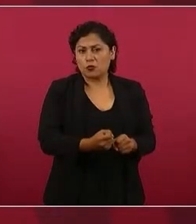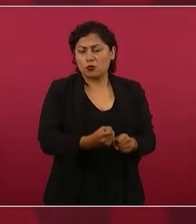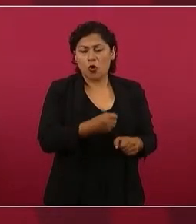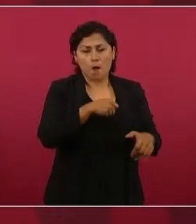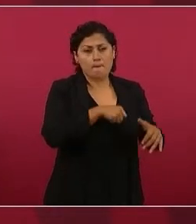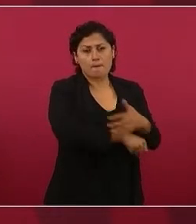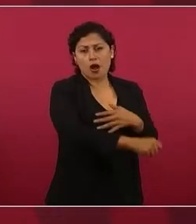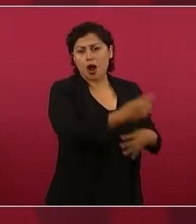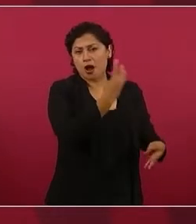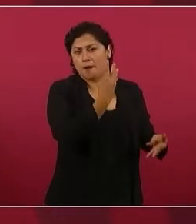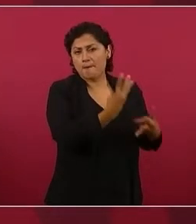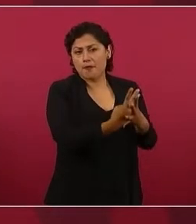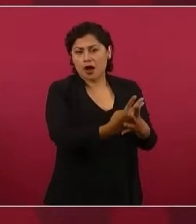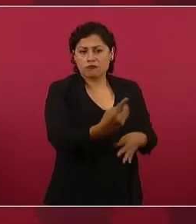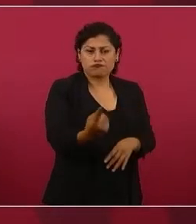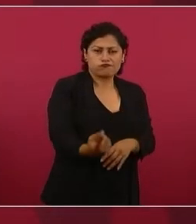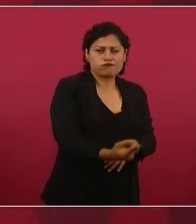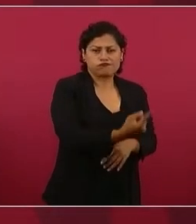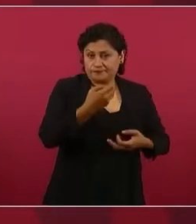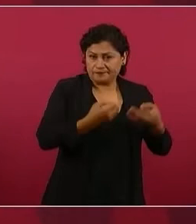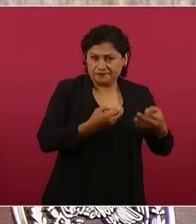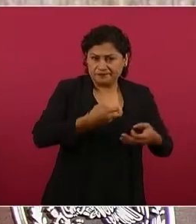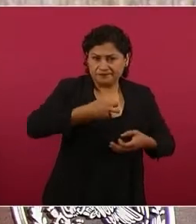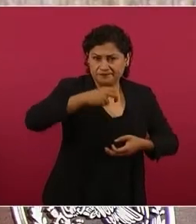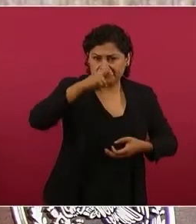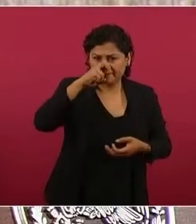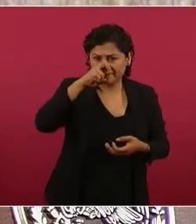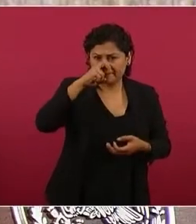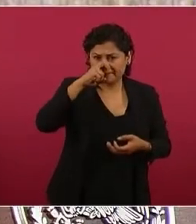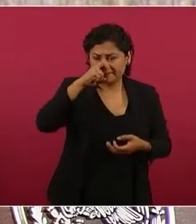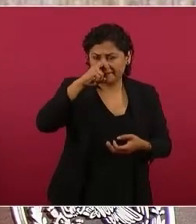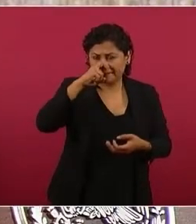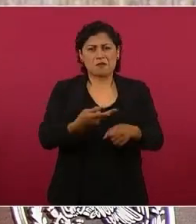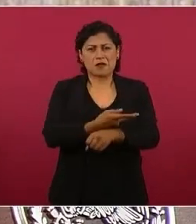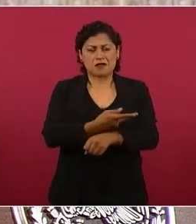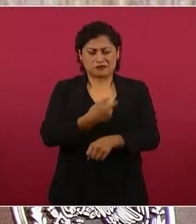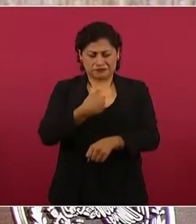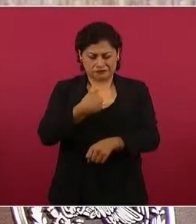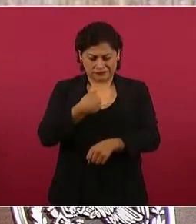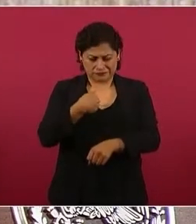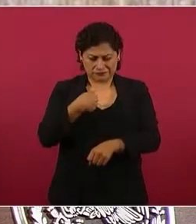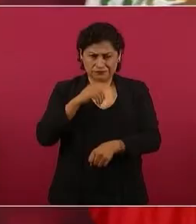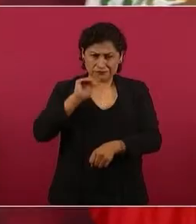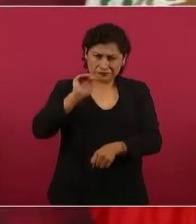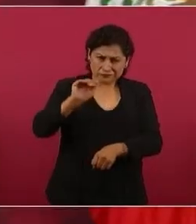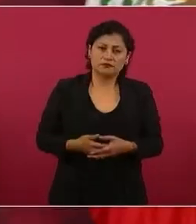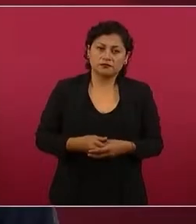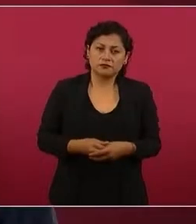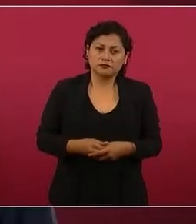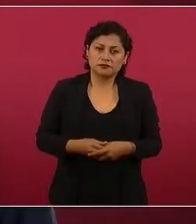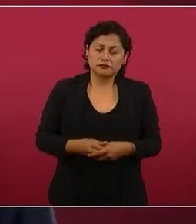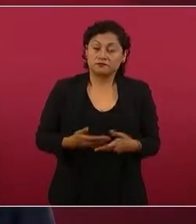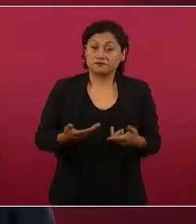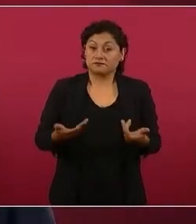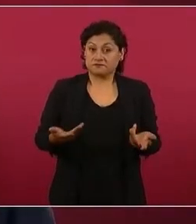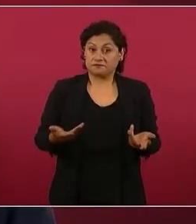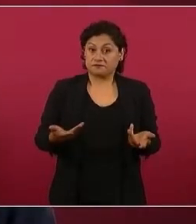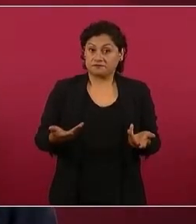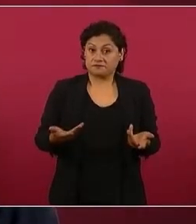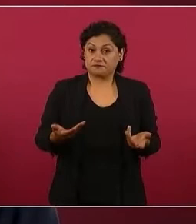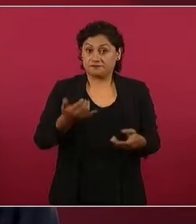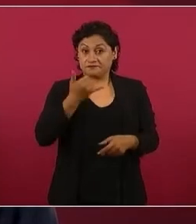cárcel, enjuiciado y las libertades. Vamos a quitar la estatua de la